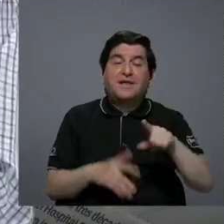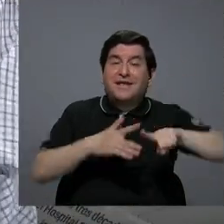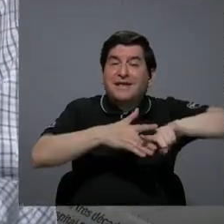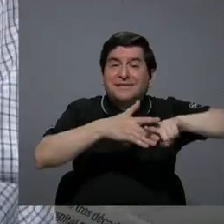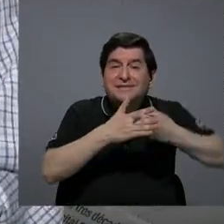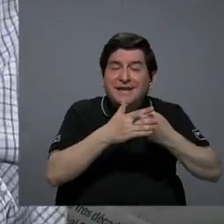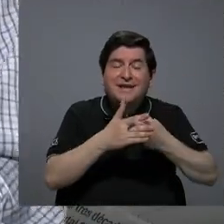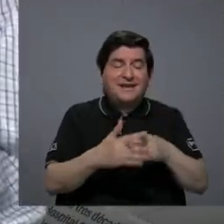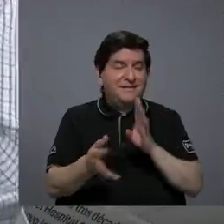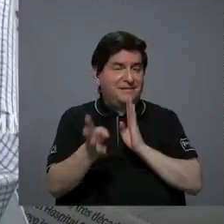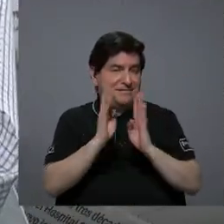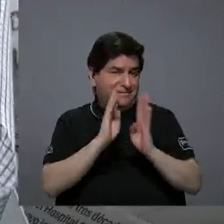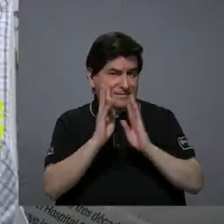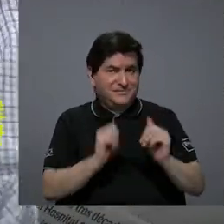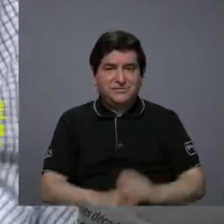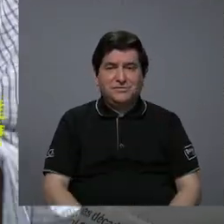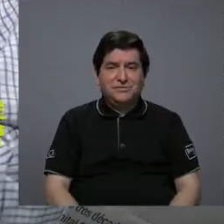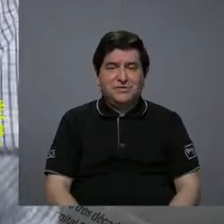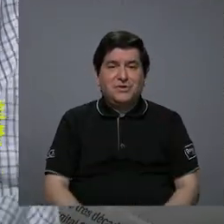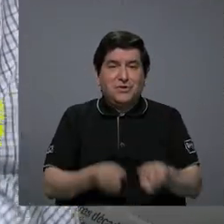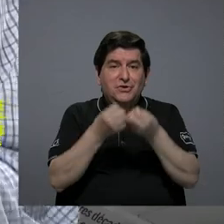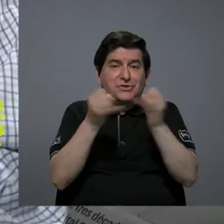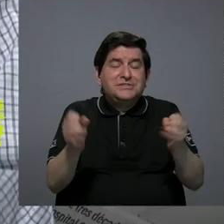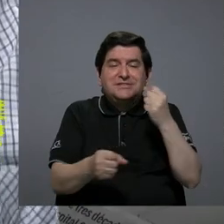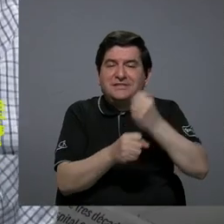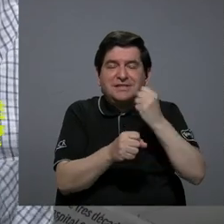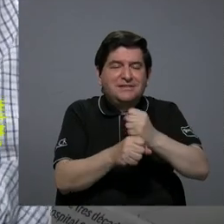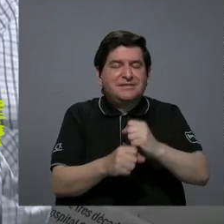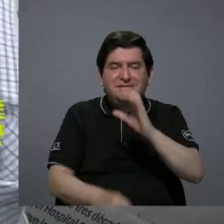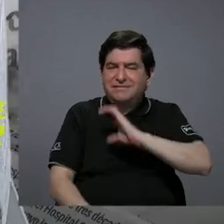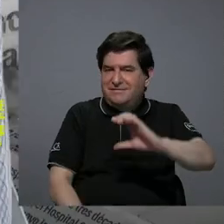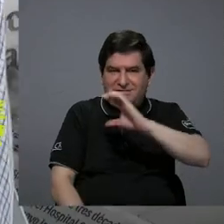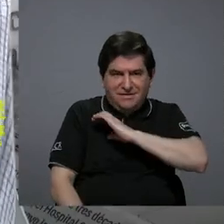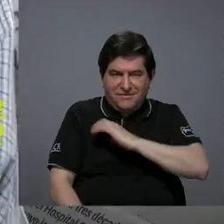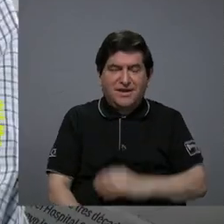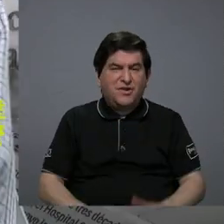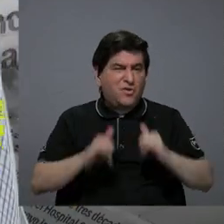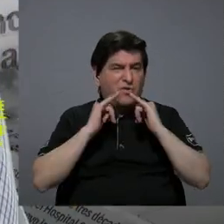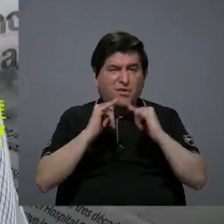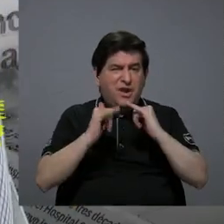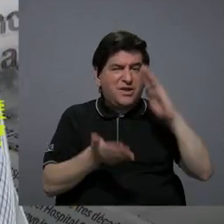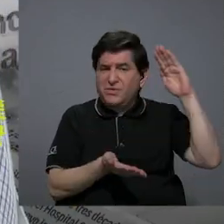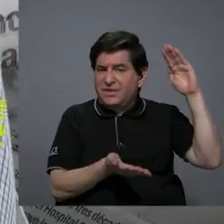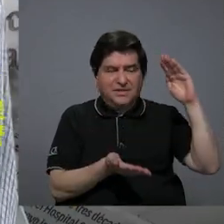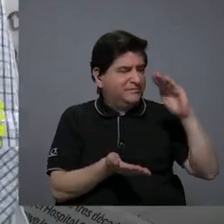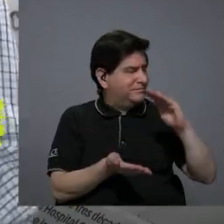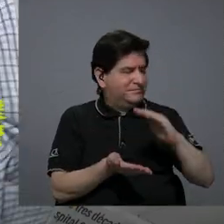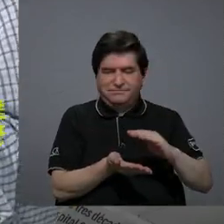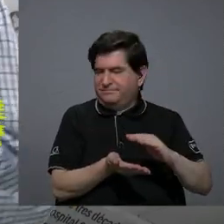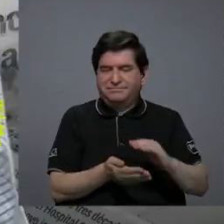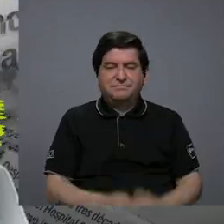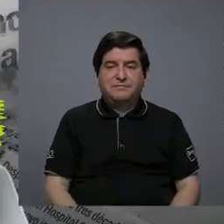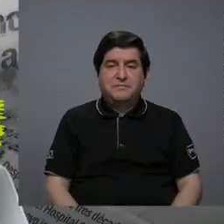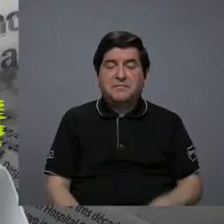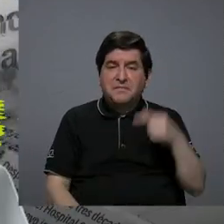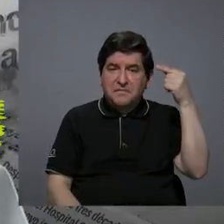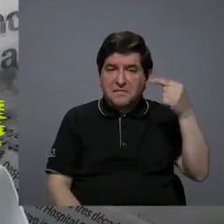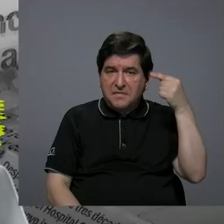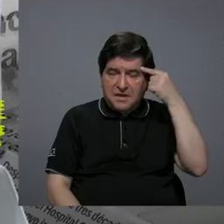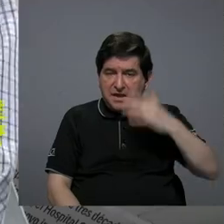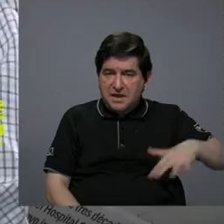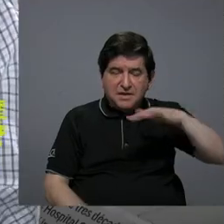el inicio de nuestra conversación sin empleos de calidad la desigualdad no disminuye verdad el estado puede